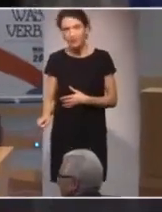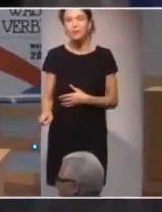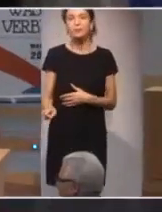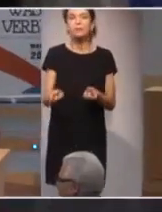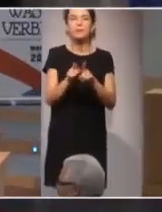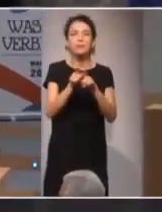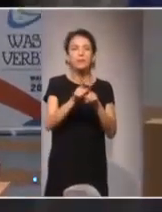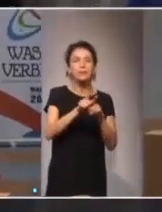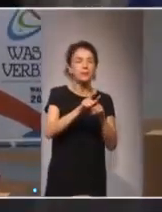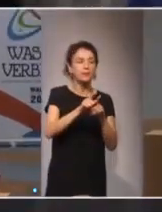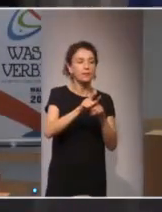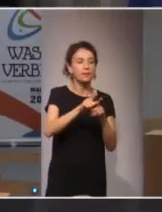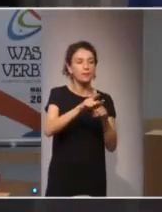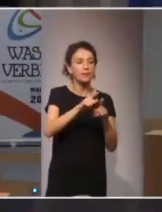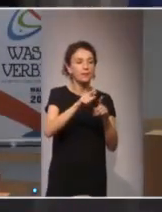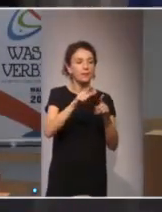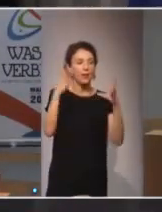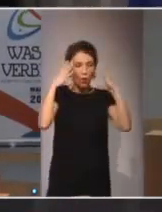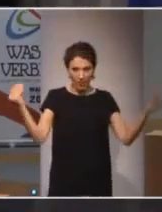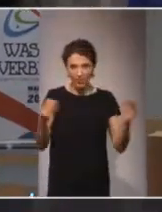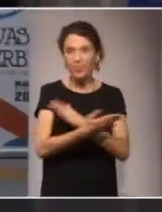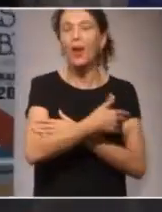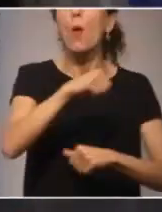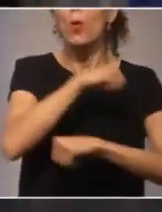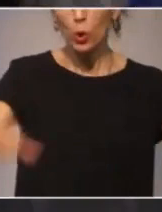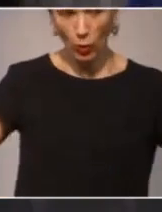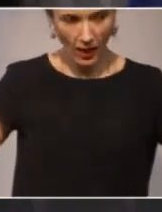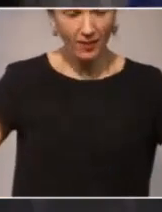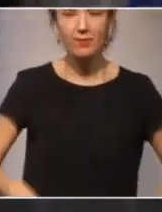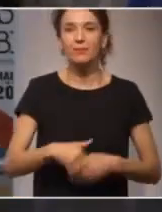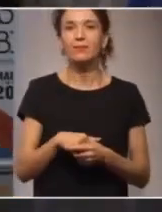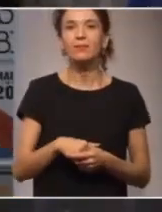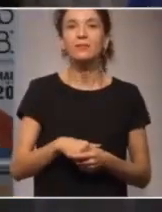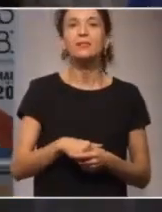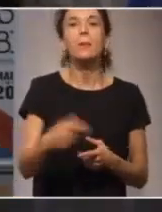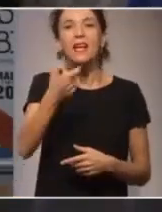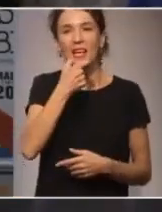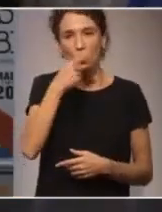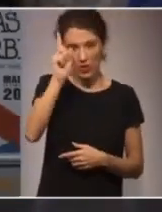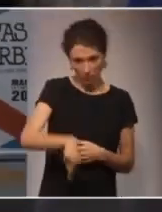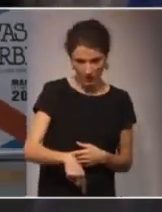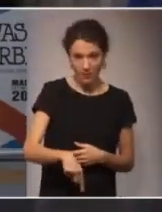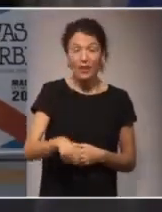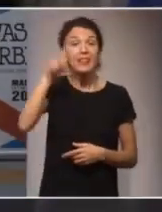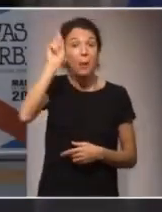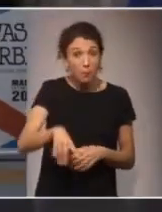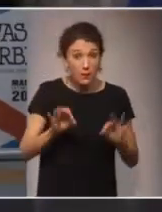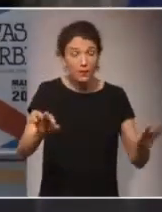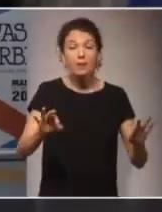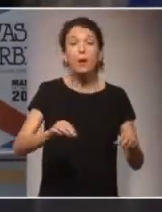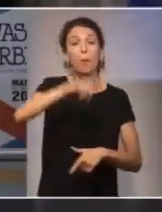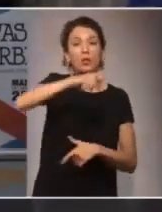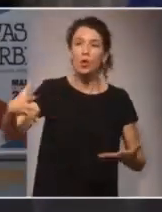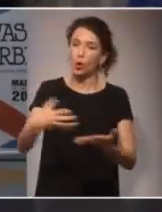Netherlands, Portugal, Switzerland y el Reino Unido. Y por supuesto a todos